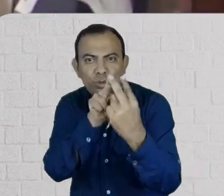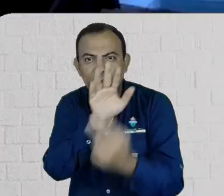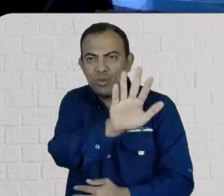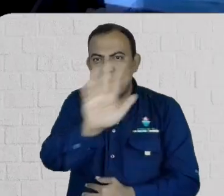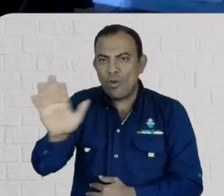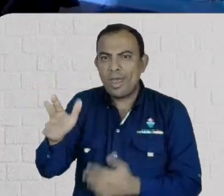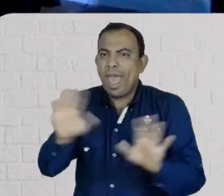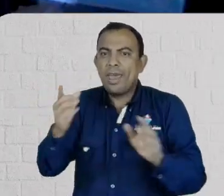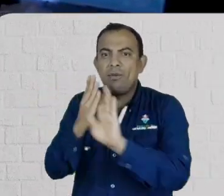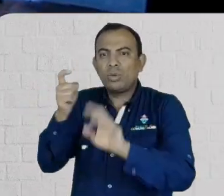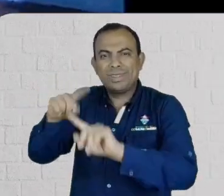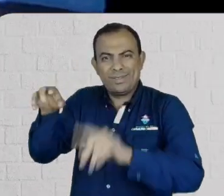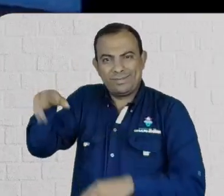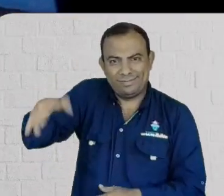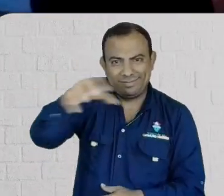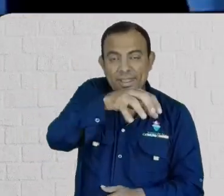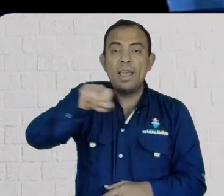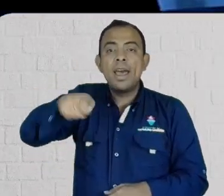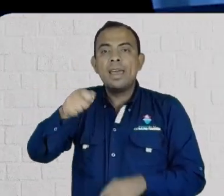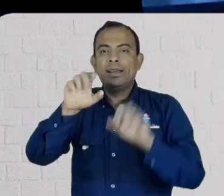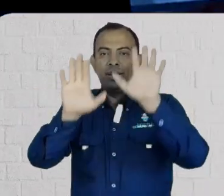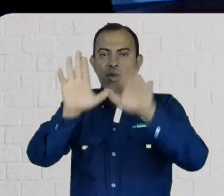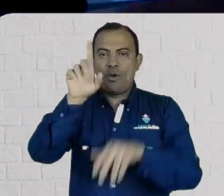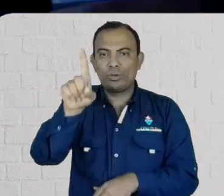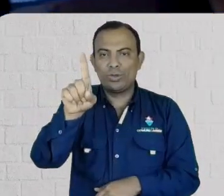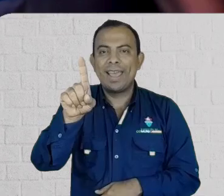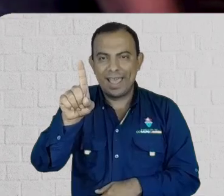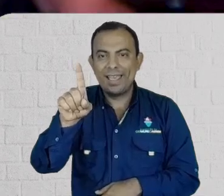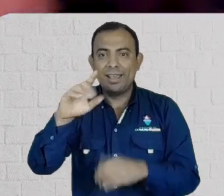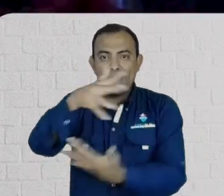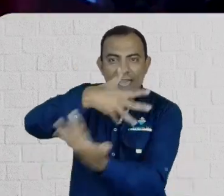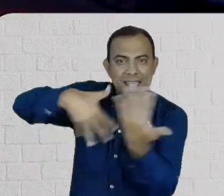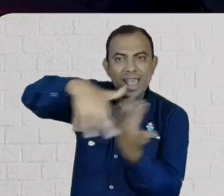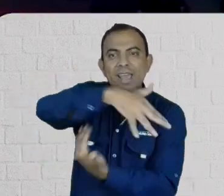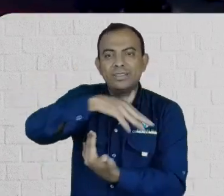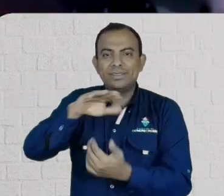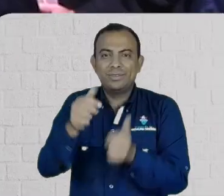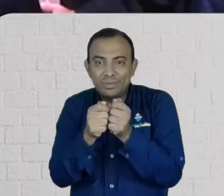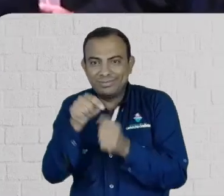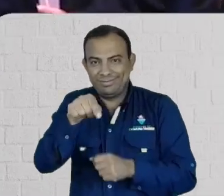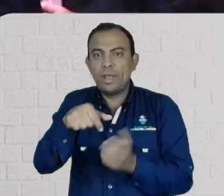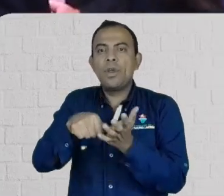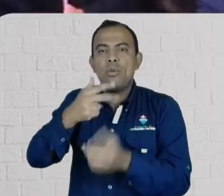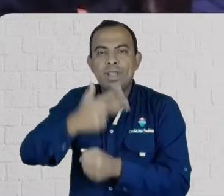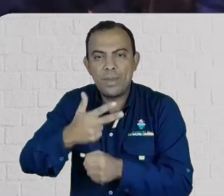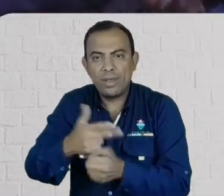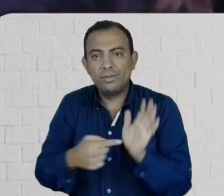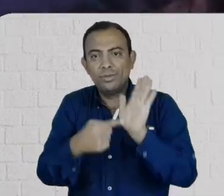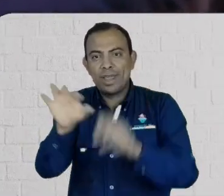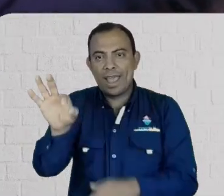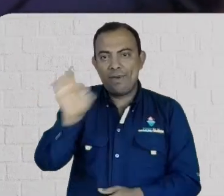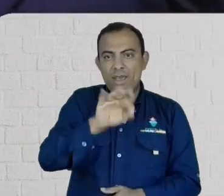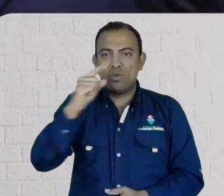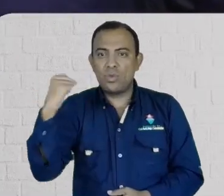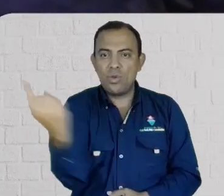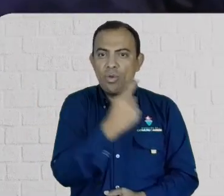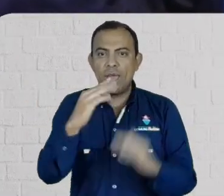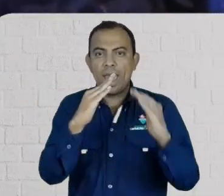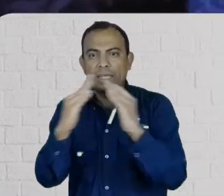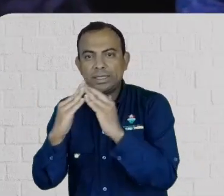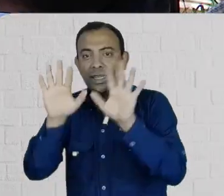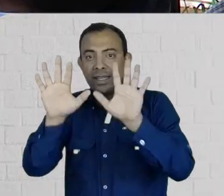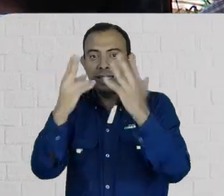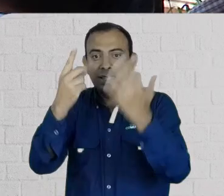llegar de forma presencial, también se va a estar transmitiendo en Canal 11 y en redes sociales de la Municipalidad de Guatemala. Pues invitamos a